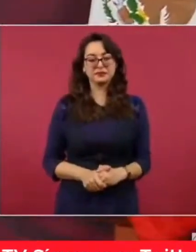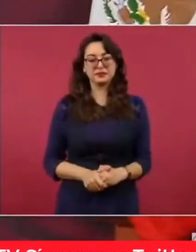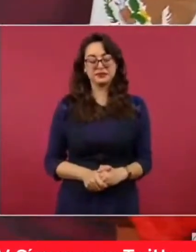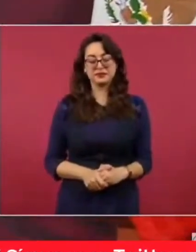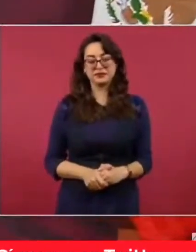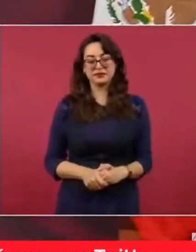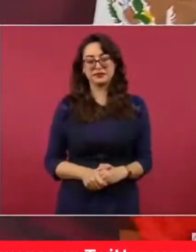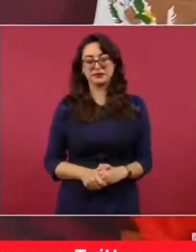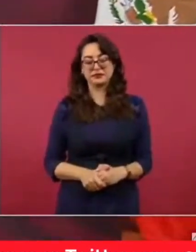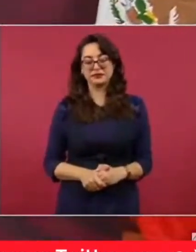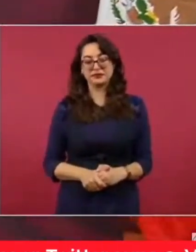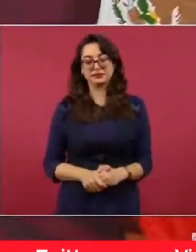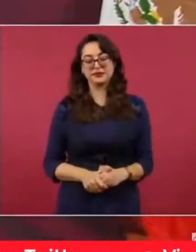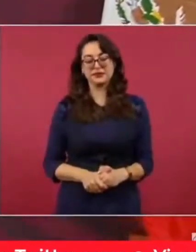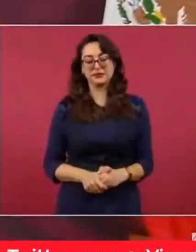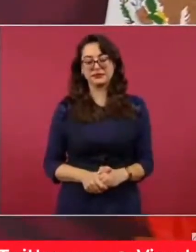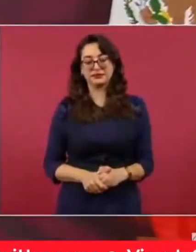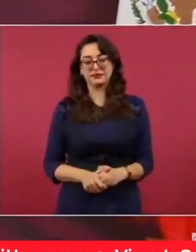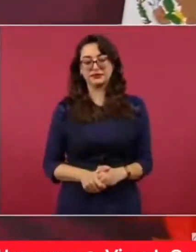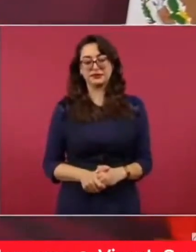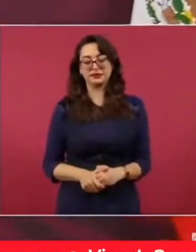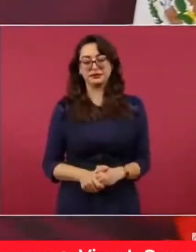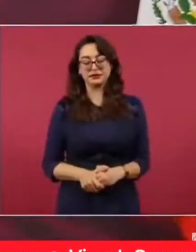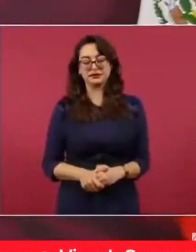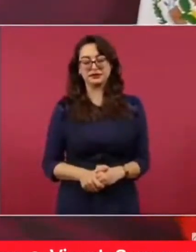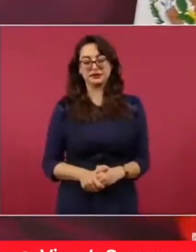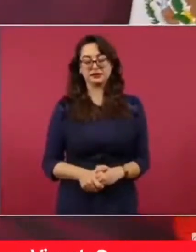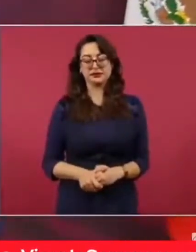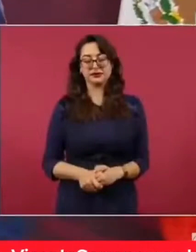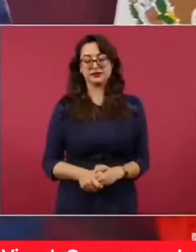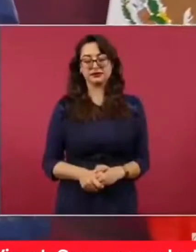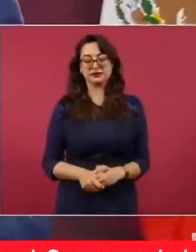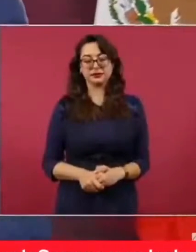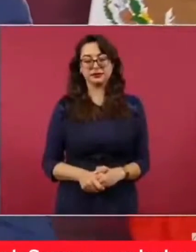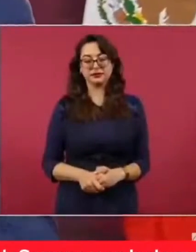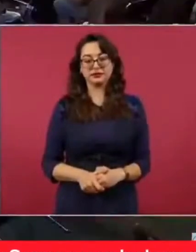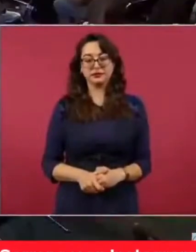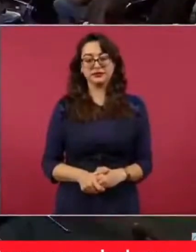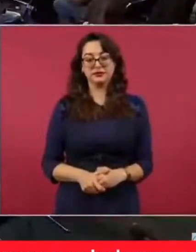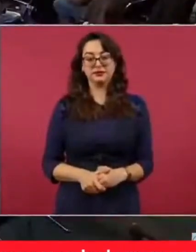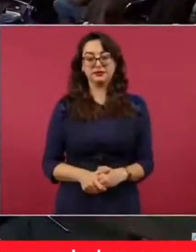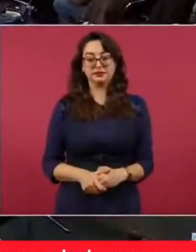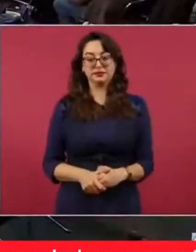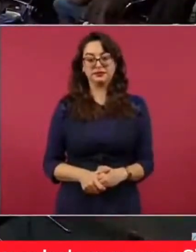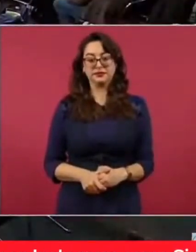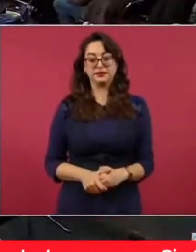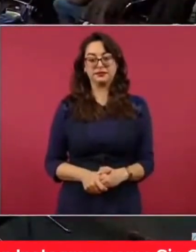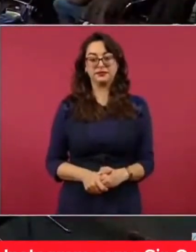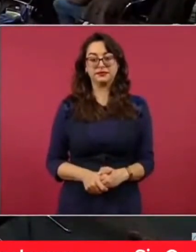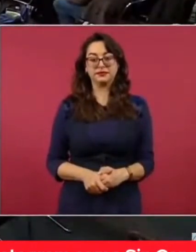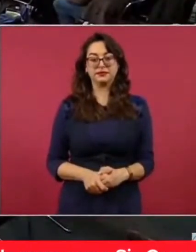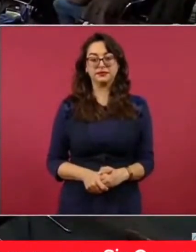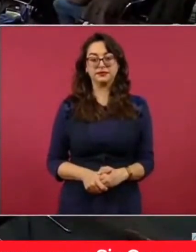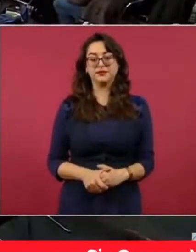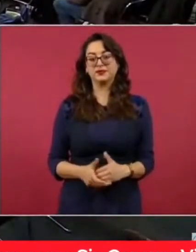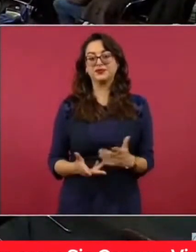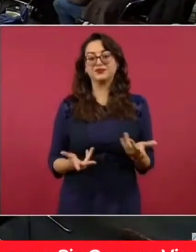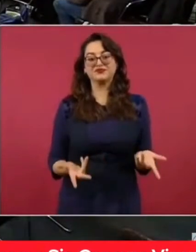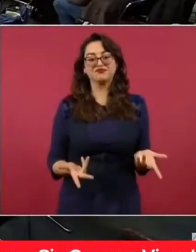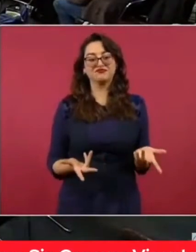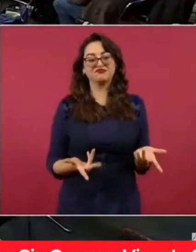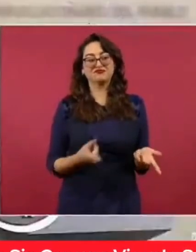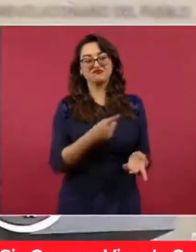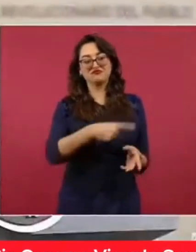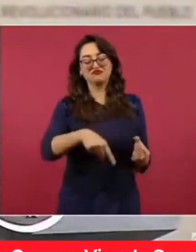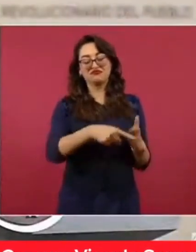eso este una oposición muy